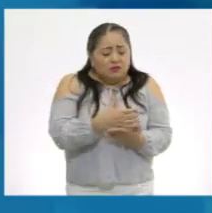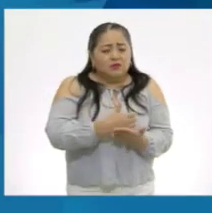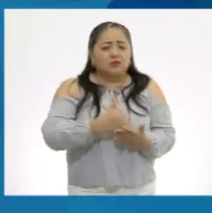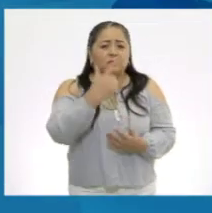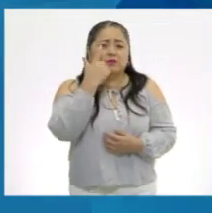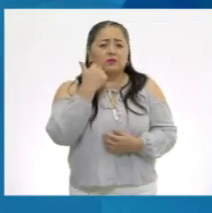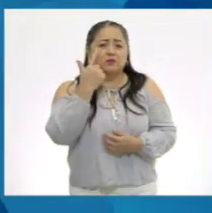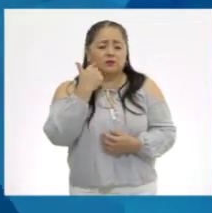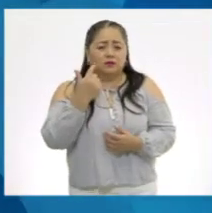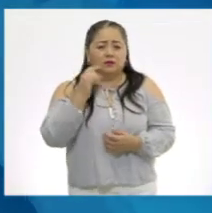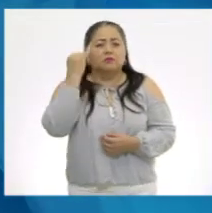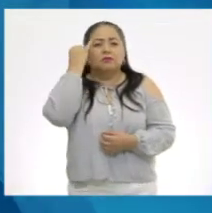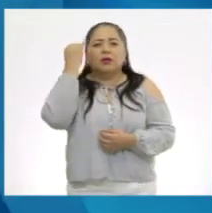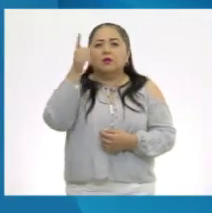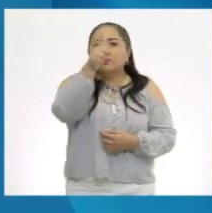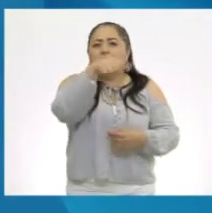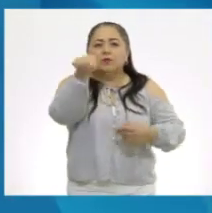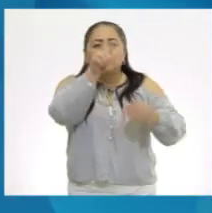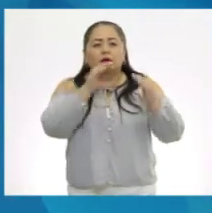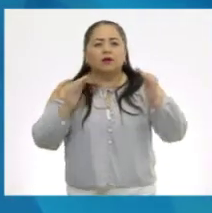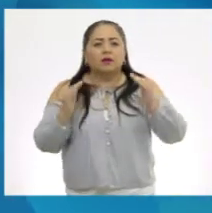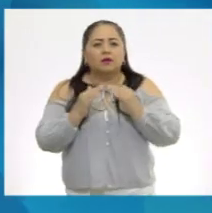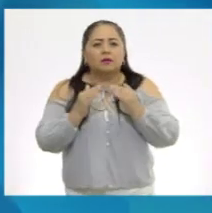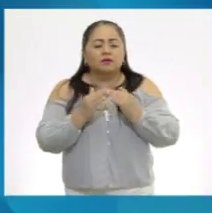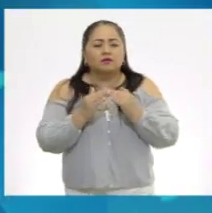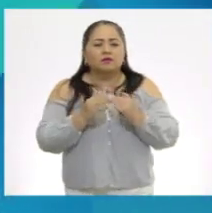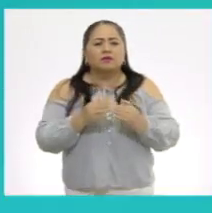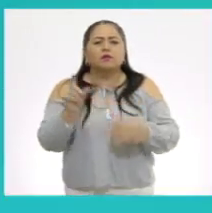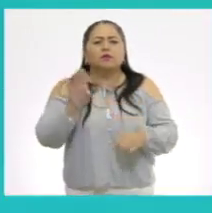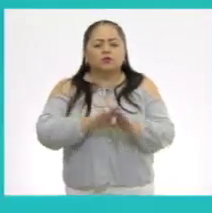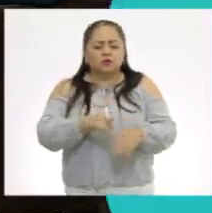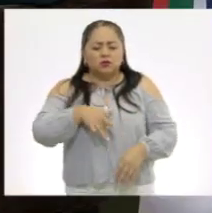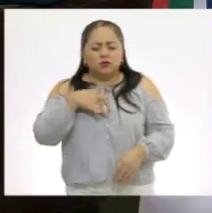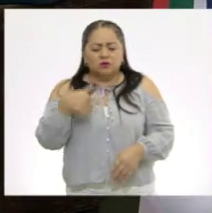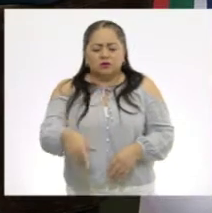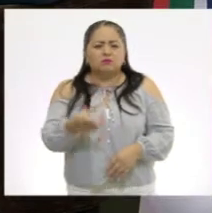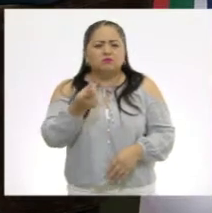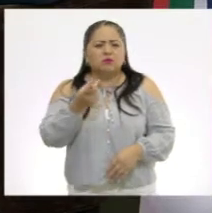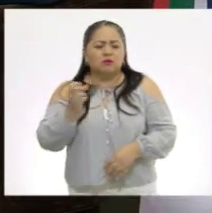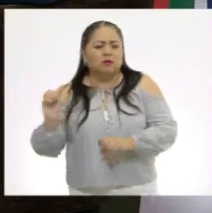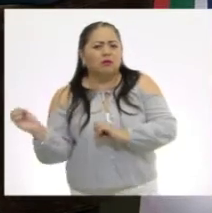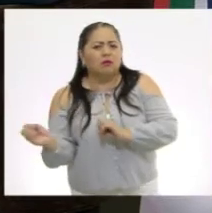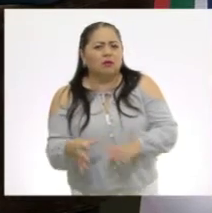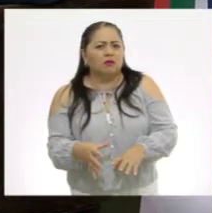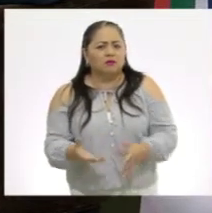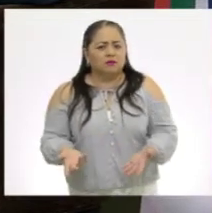¿Se imaginan allá en casa qué es lo que sentirían los perritos abandonados?